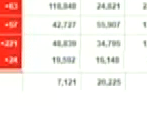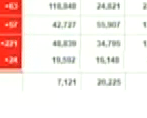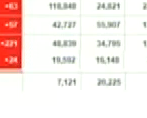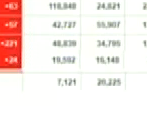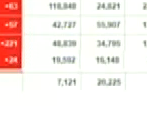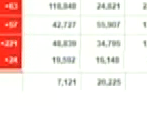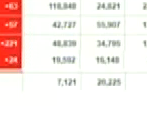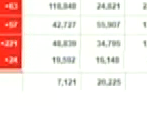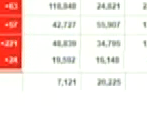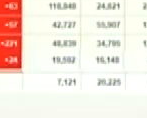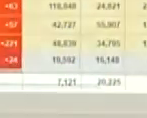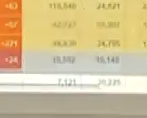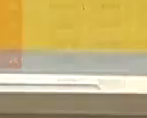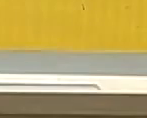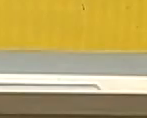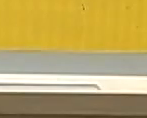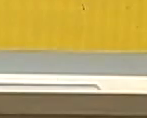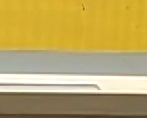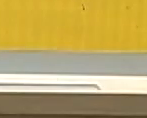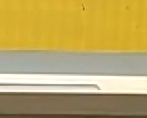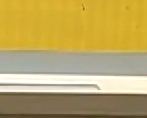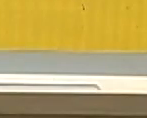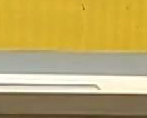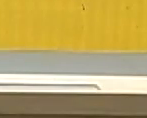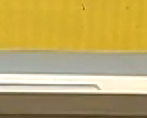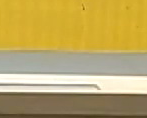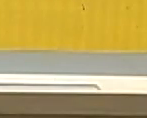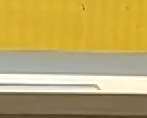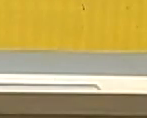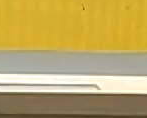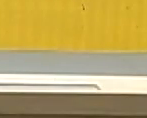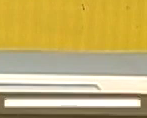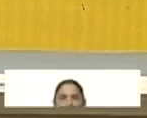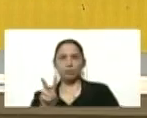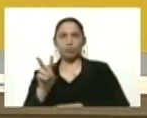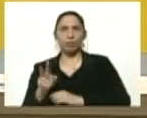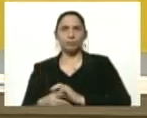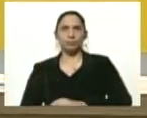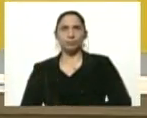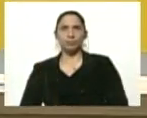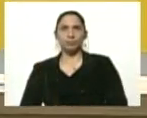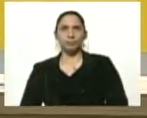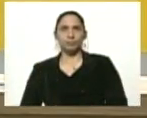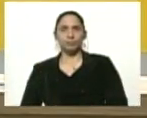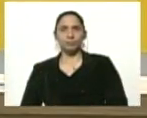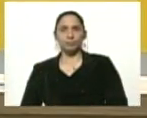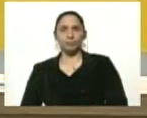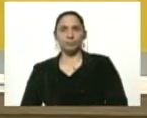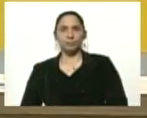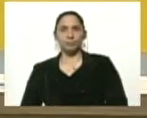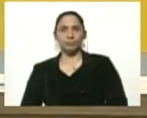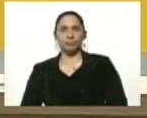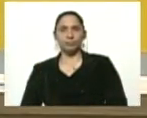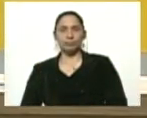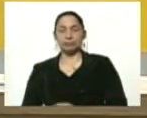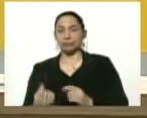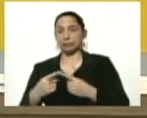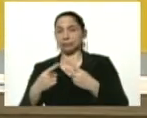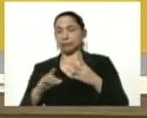países para hablar de la crisis por coronavirus en Venezuela una cosa